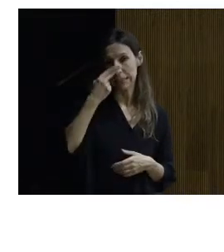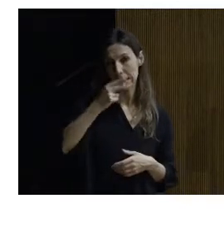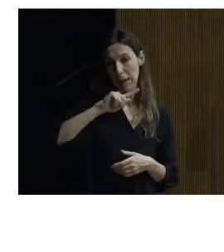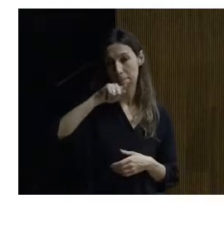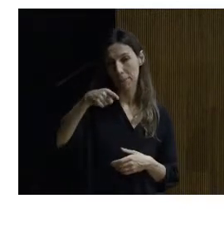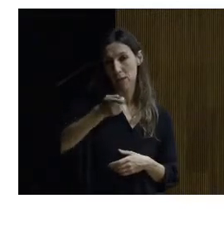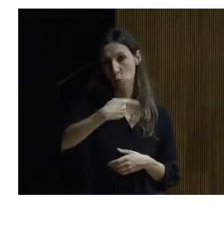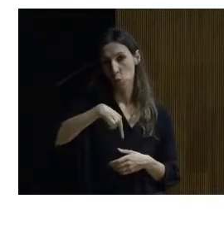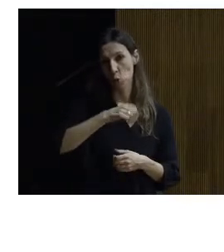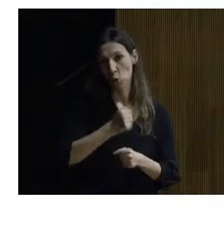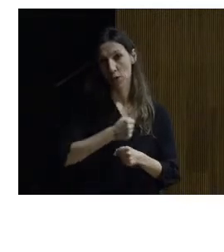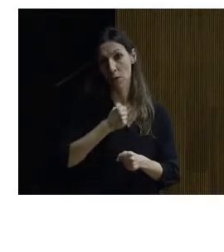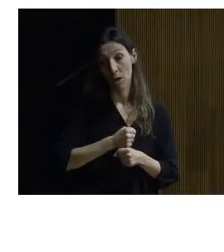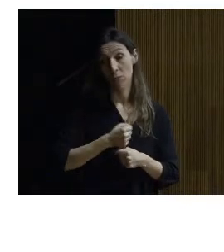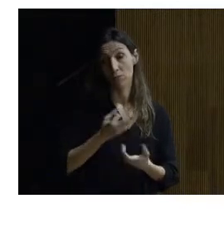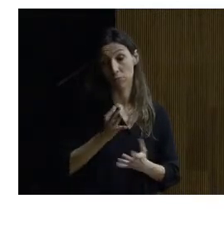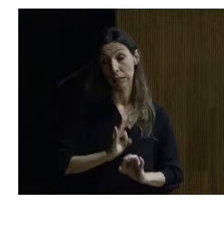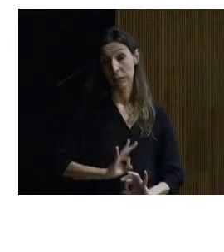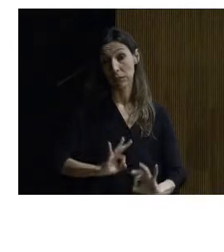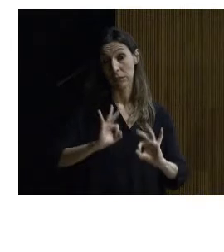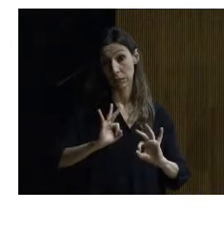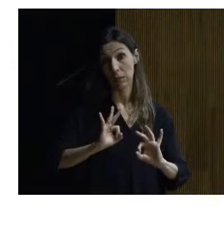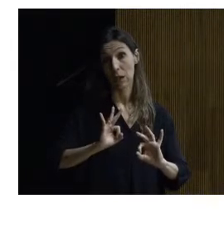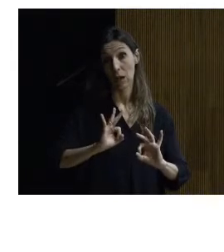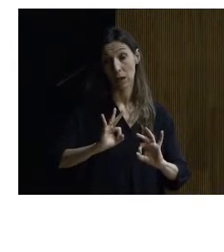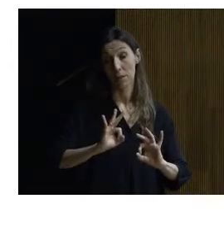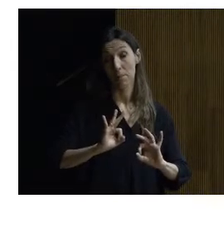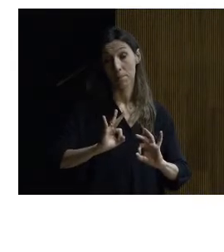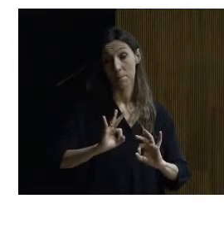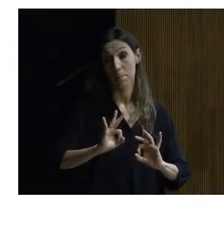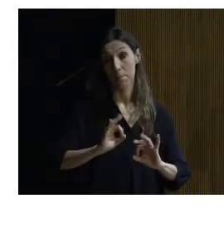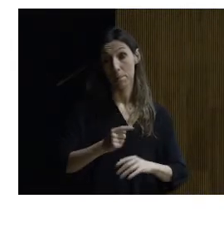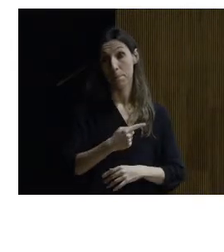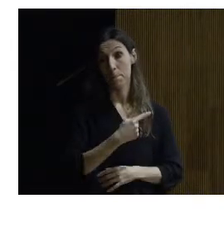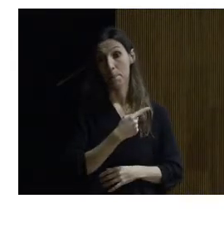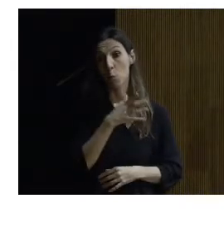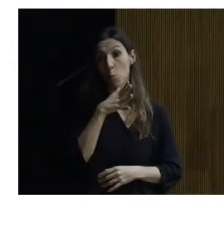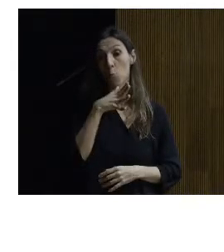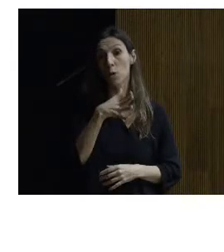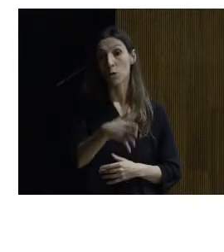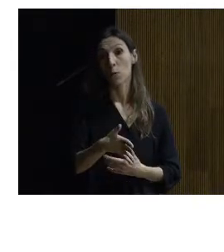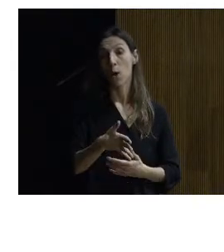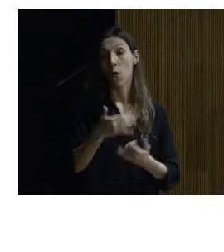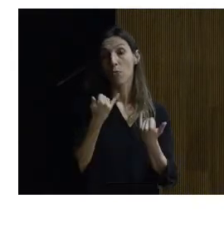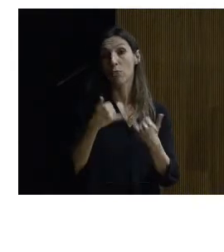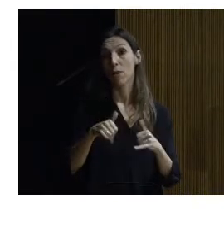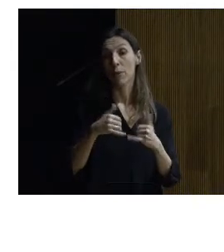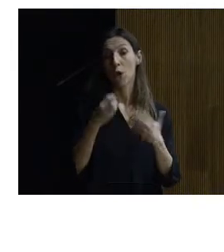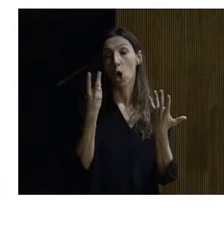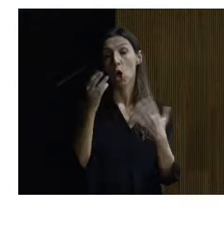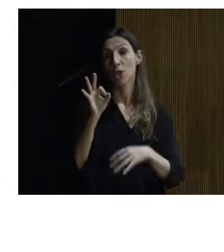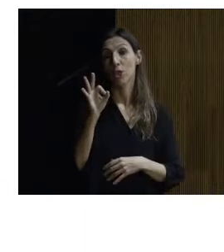tiene nuestro trabajo y aquí desde luego y en este próximo que os pongo que es con motivo de la celebración del 80